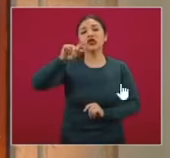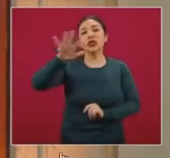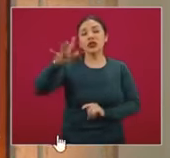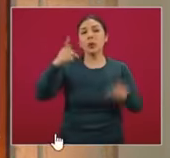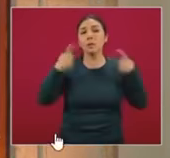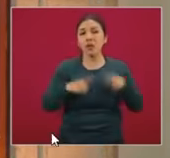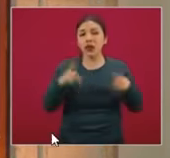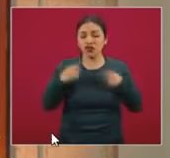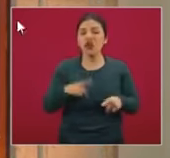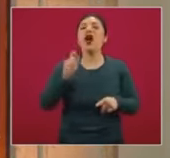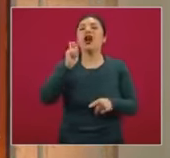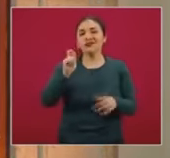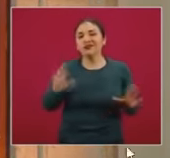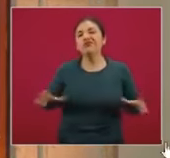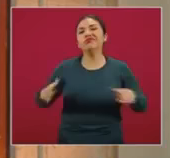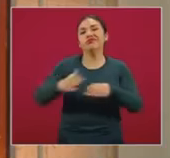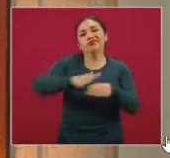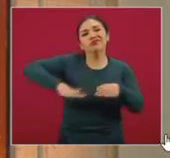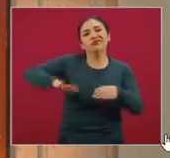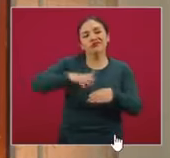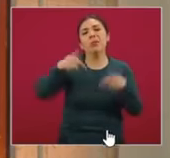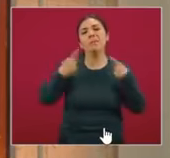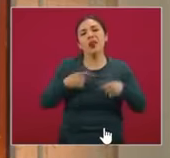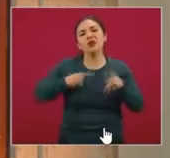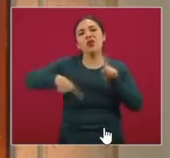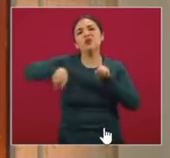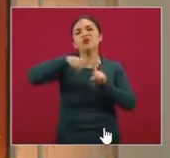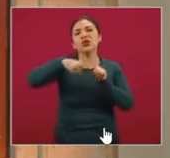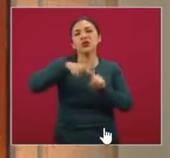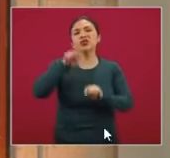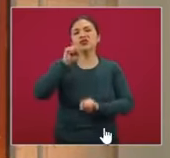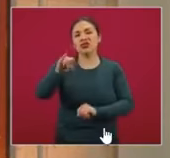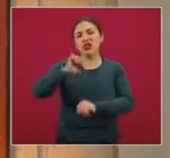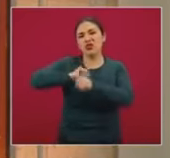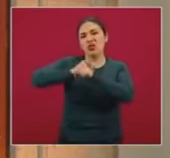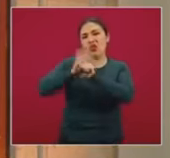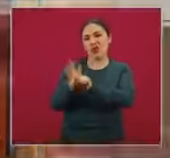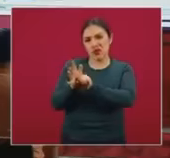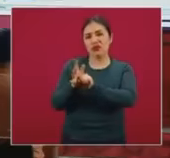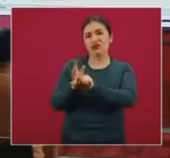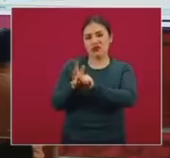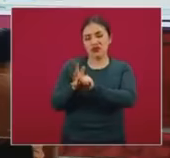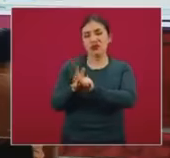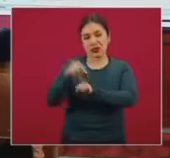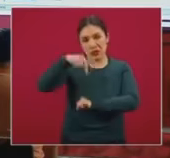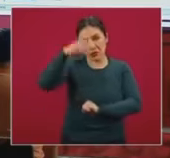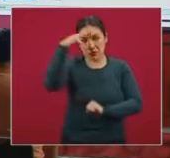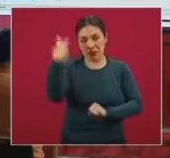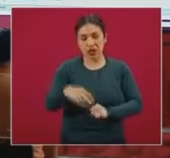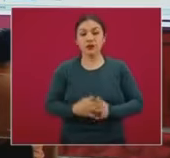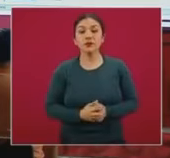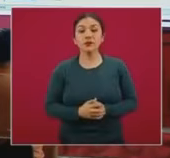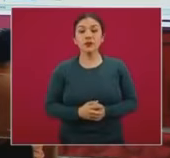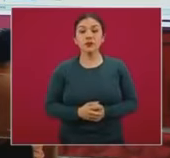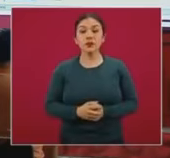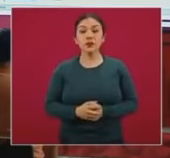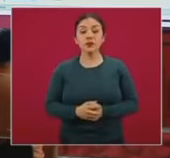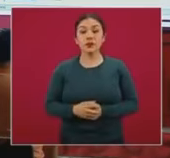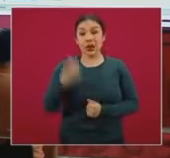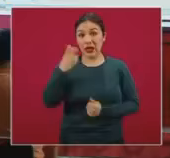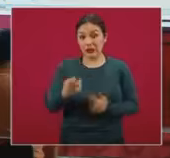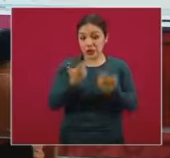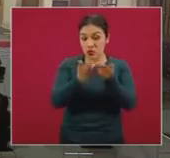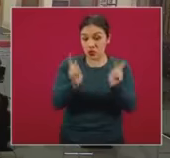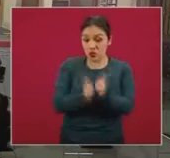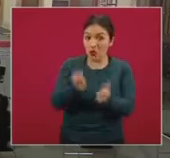personas forman entonces los casos confirmados de COVID-19 en México. Dentro de este grupo